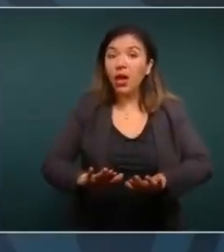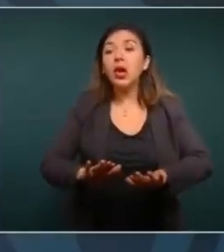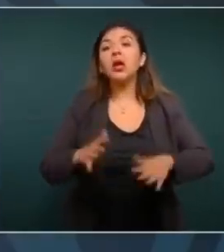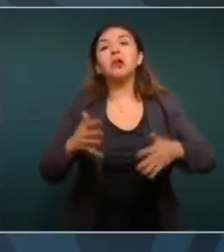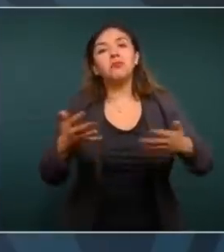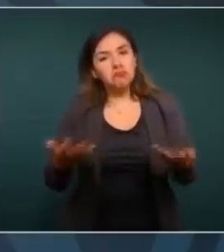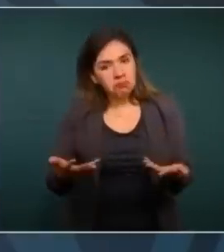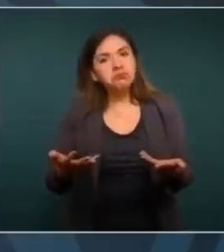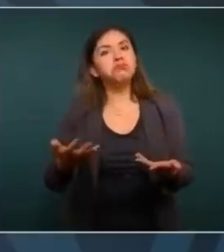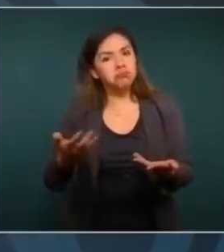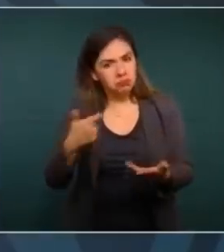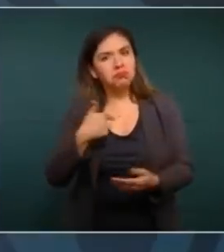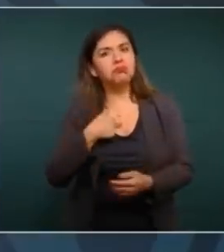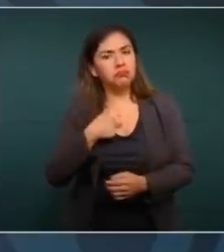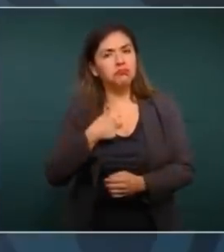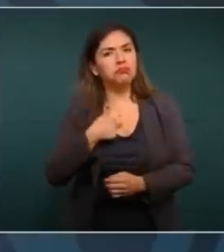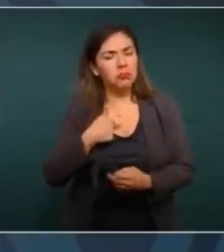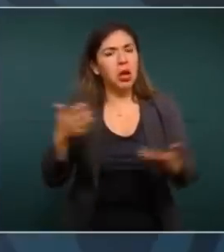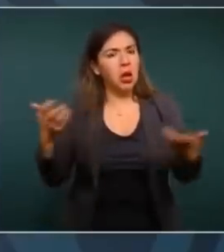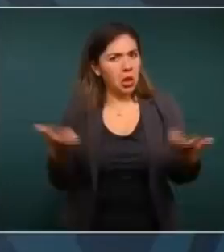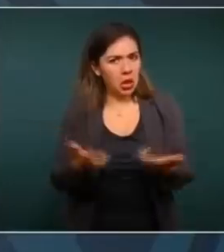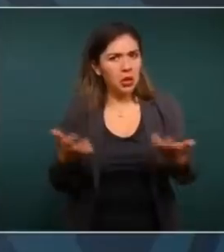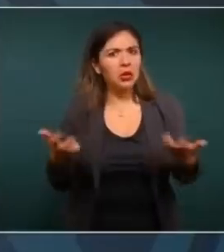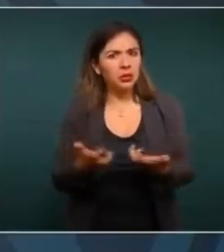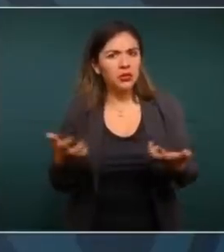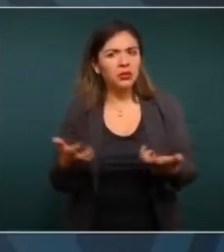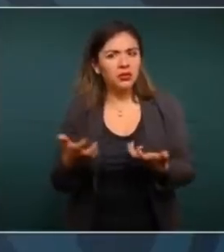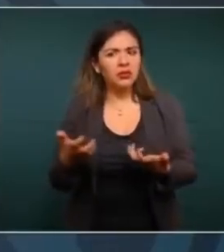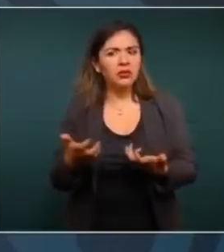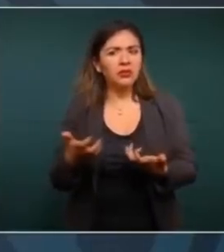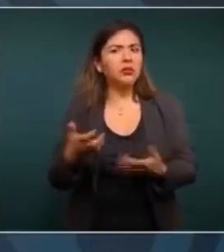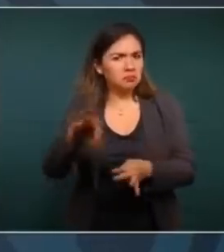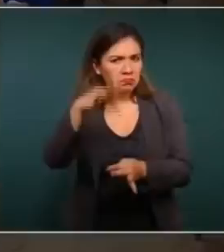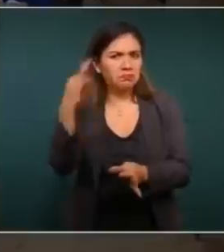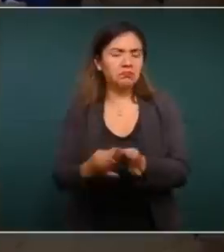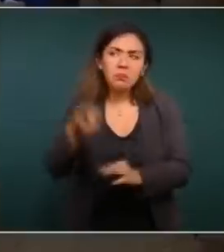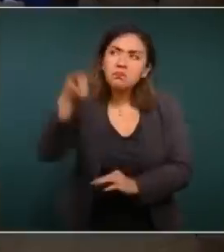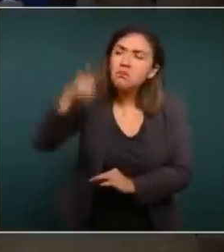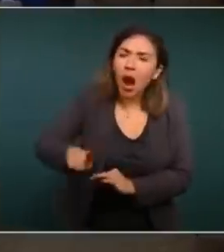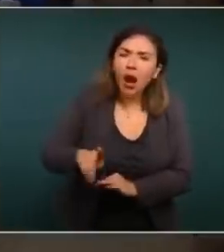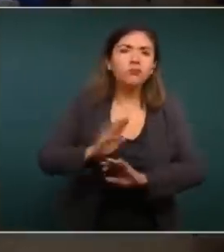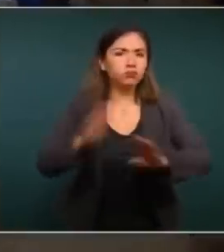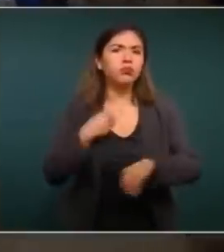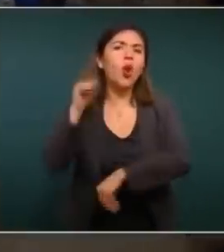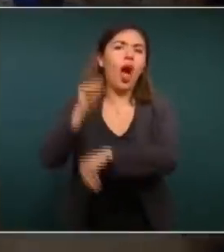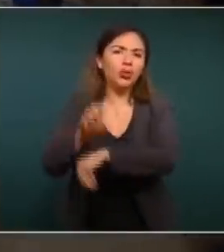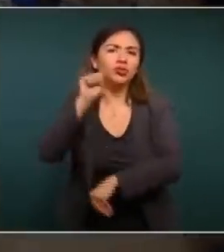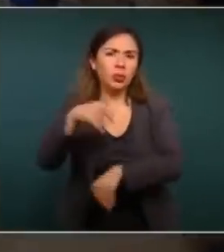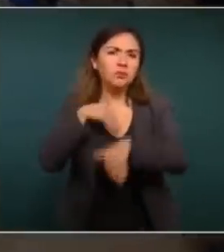vamos a cumplir, vamos a hacerle caso,